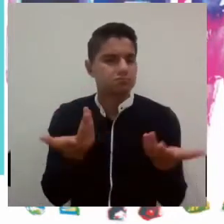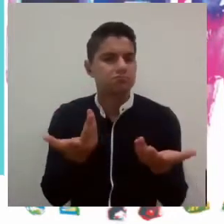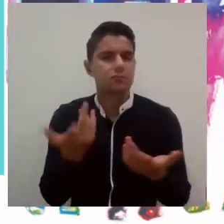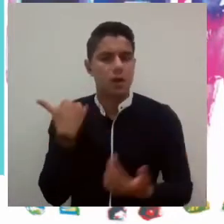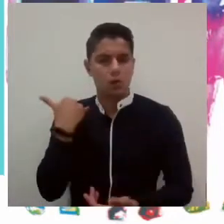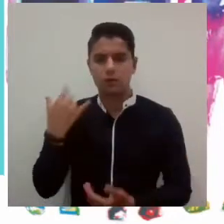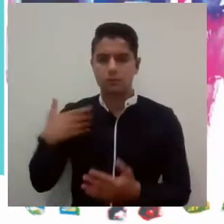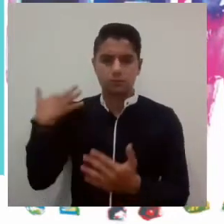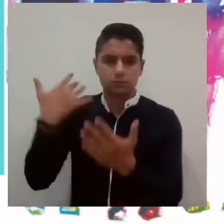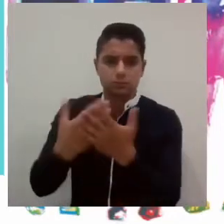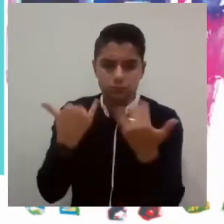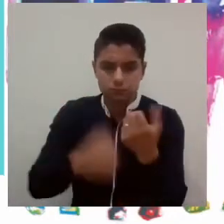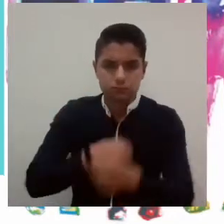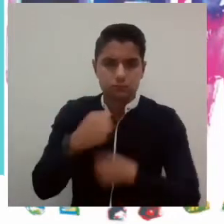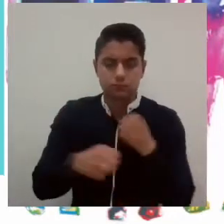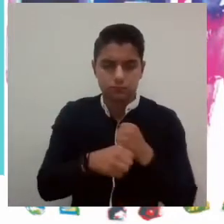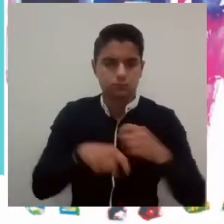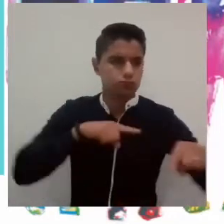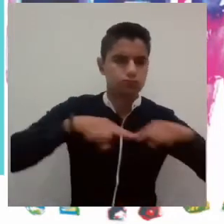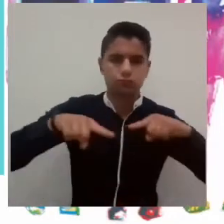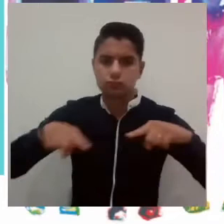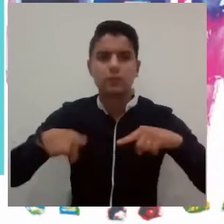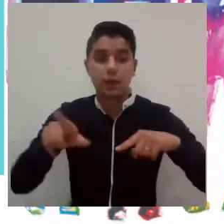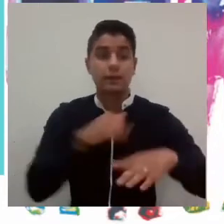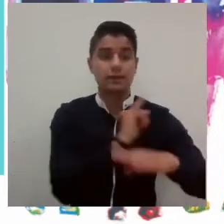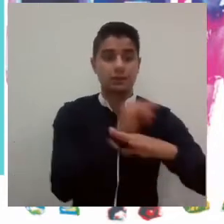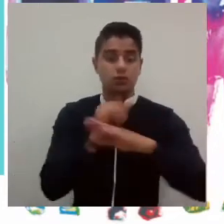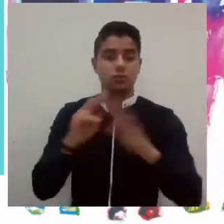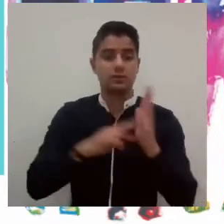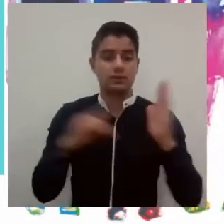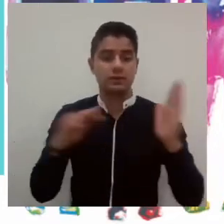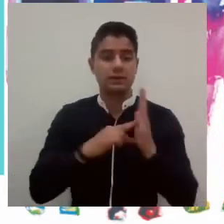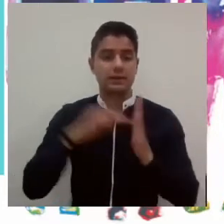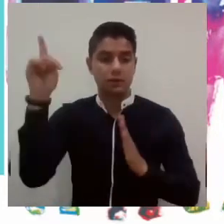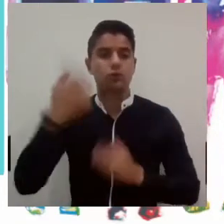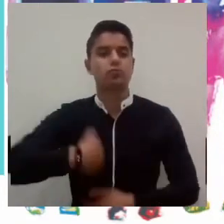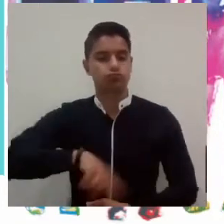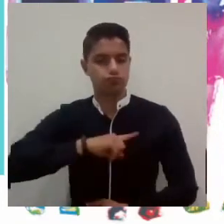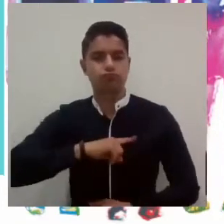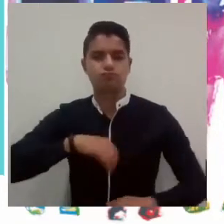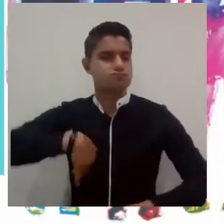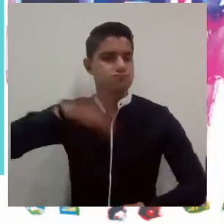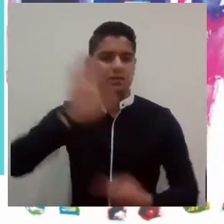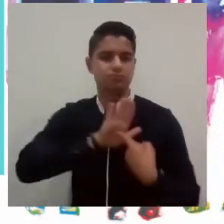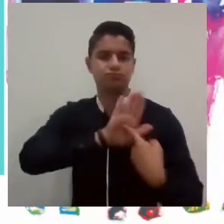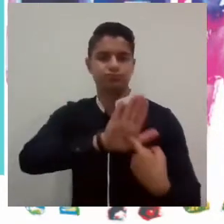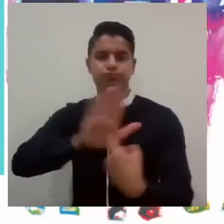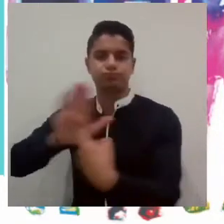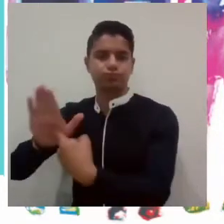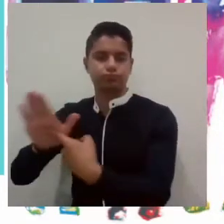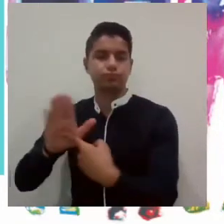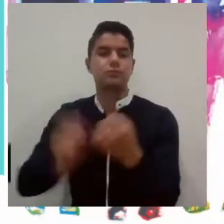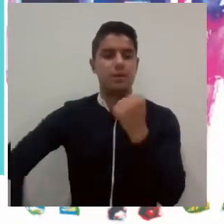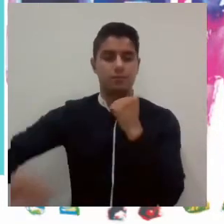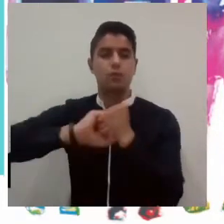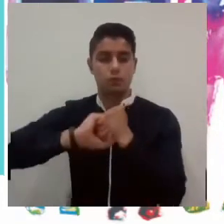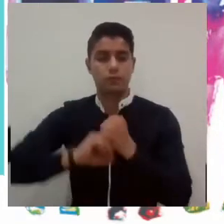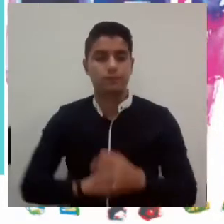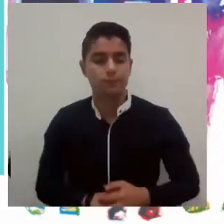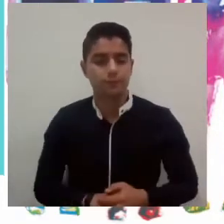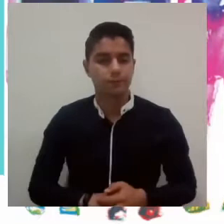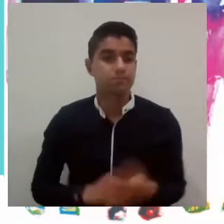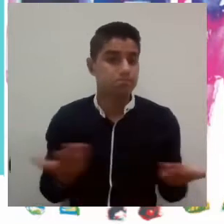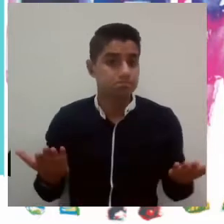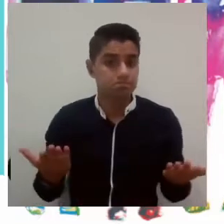porque ha sido en estos últimos años en donde las instituciones técnicas y tecnológicas hemos tenido mayor visibilidad y apoyo.